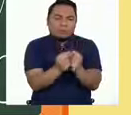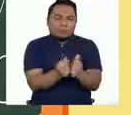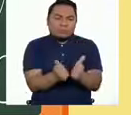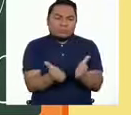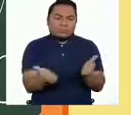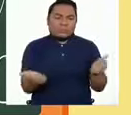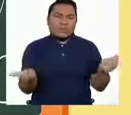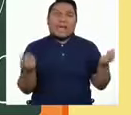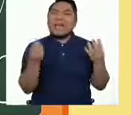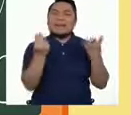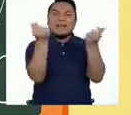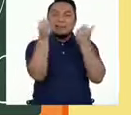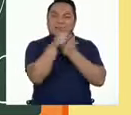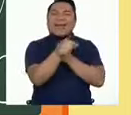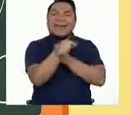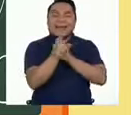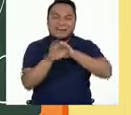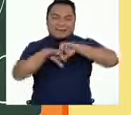facilidad.